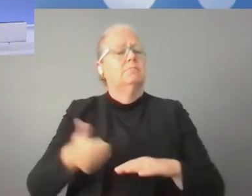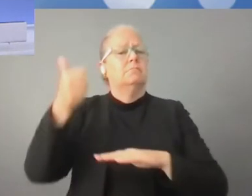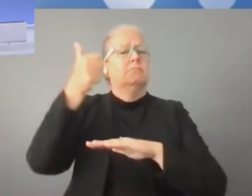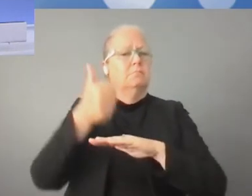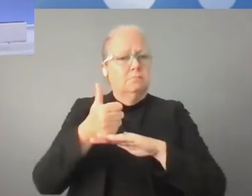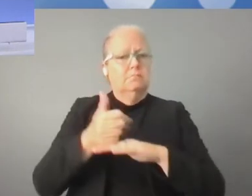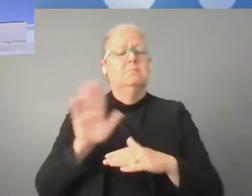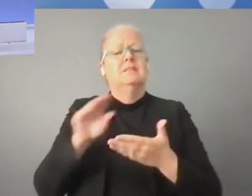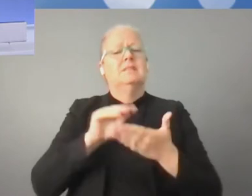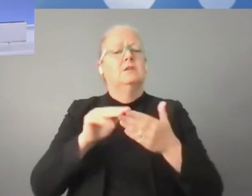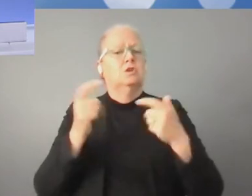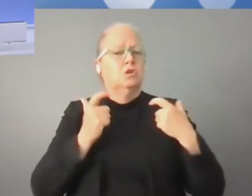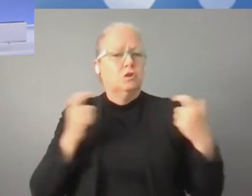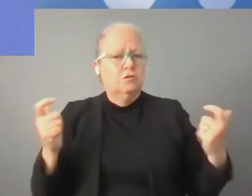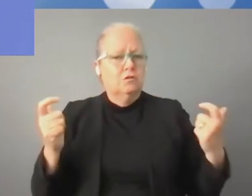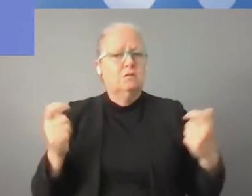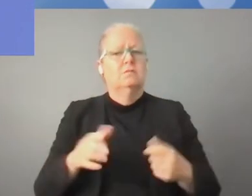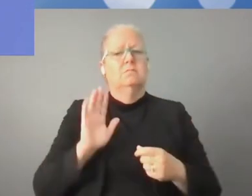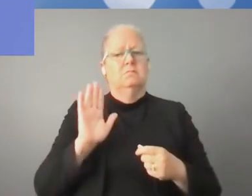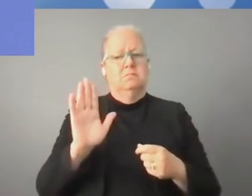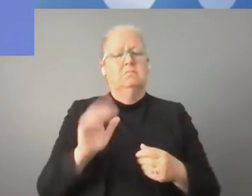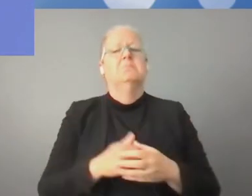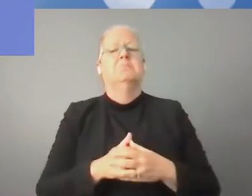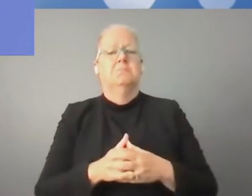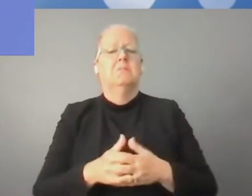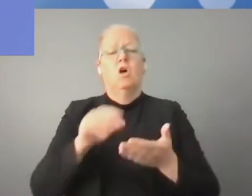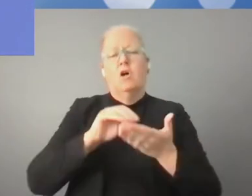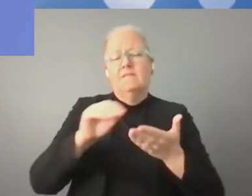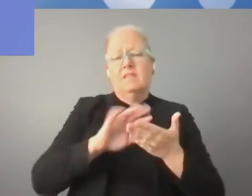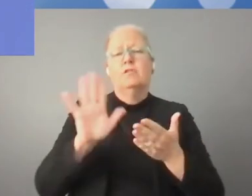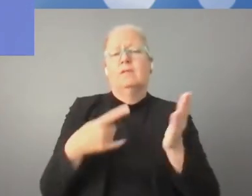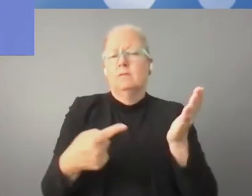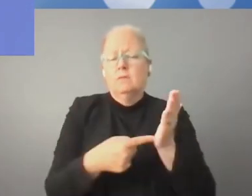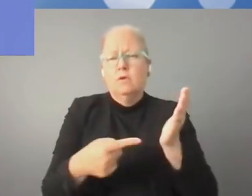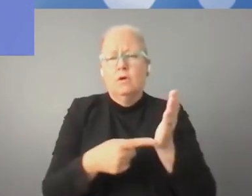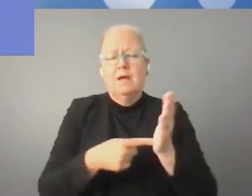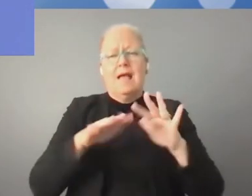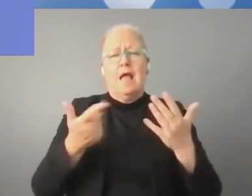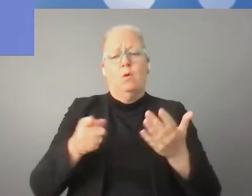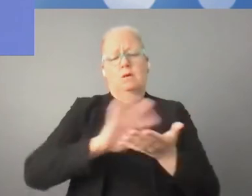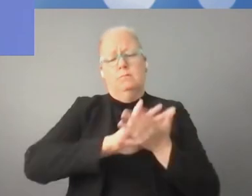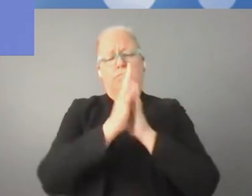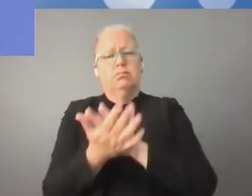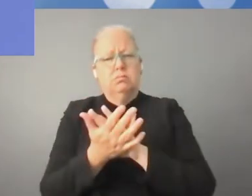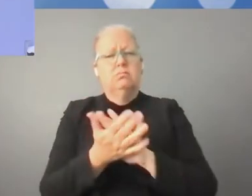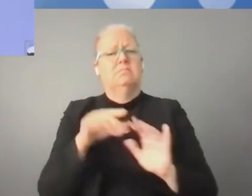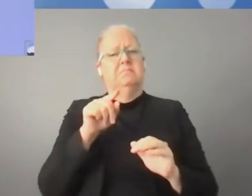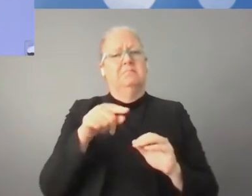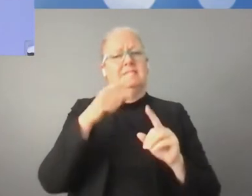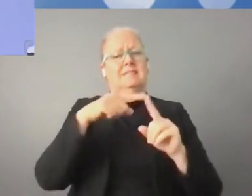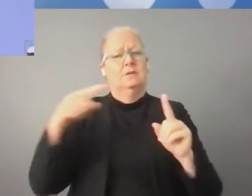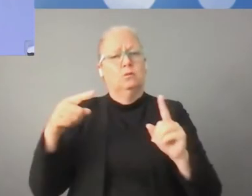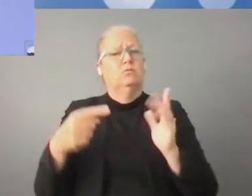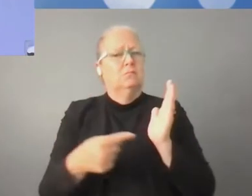será la señora María Francesca Spatolizano, que representa aquí la oficina